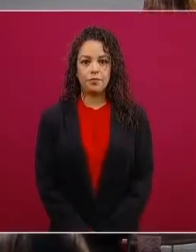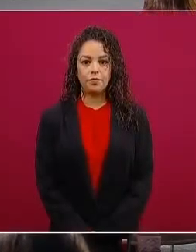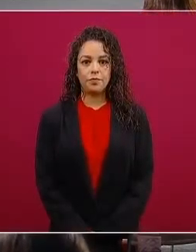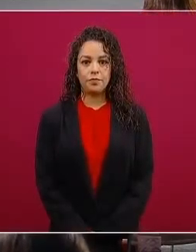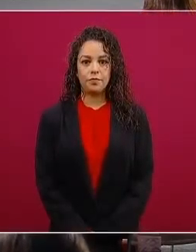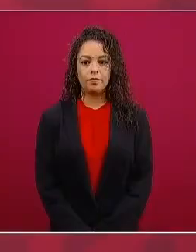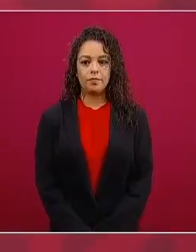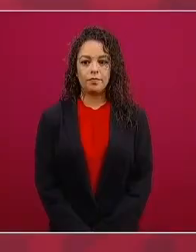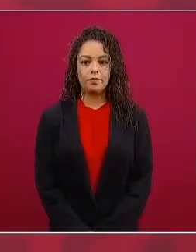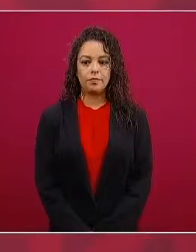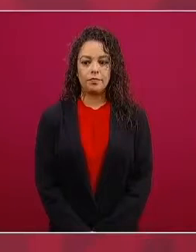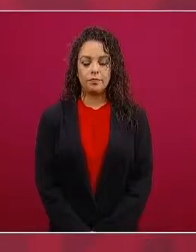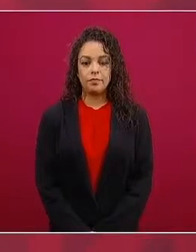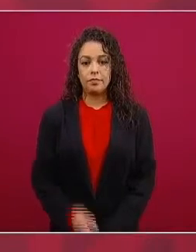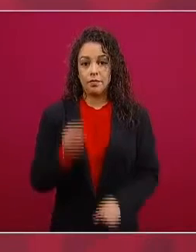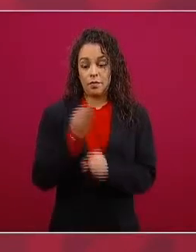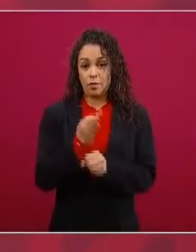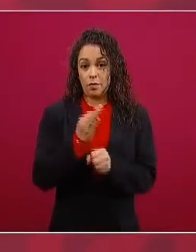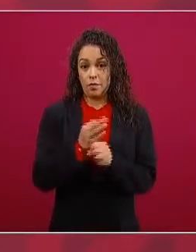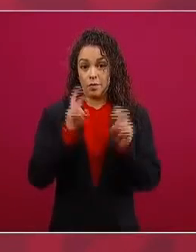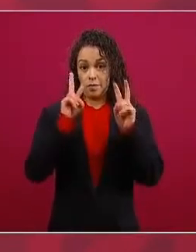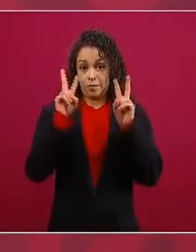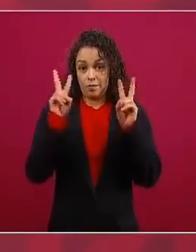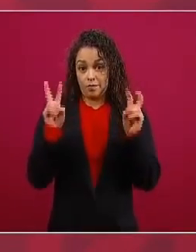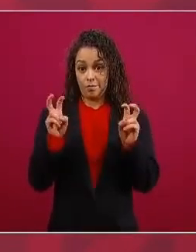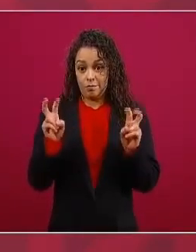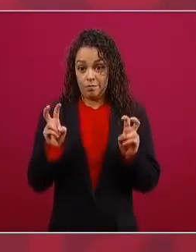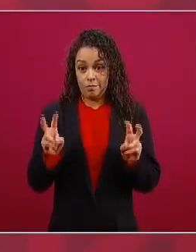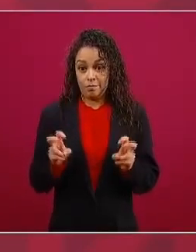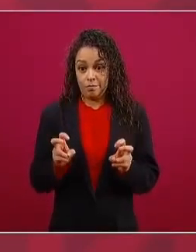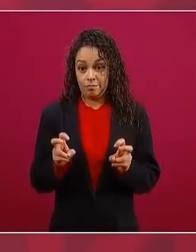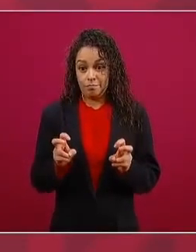está vedado